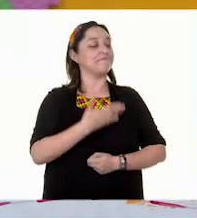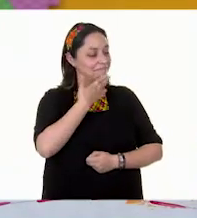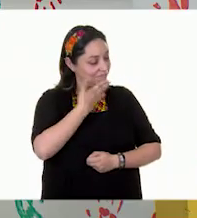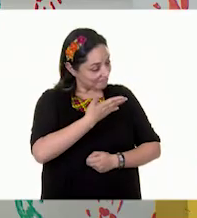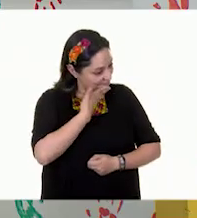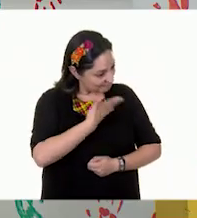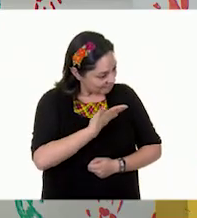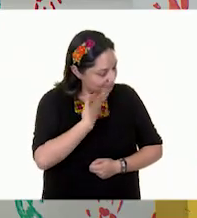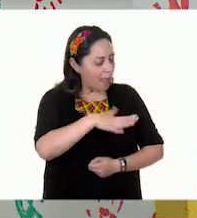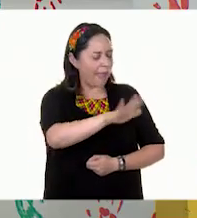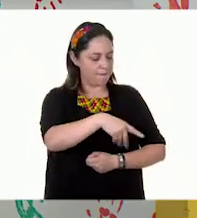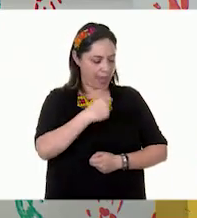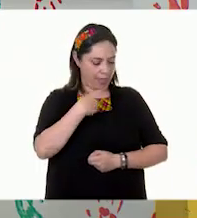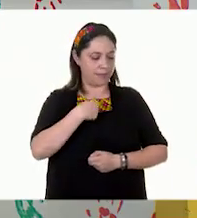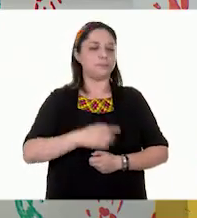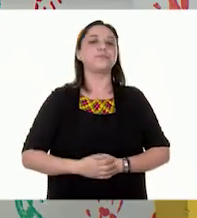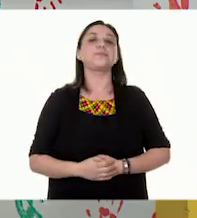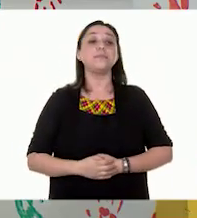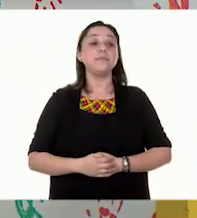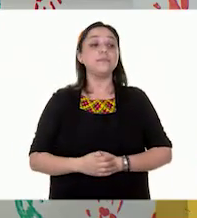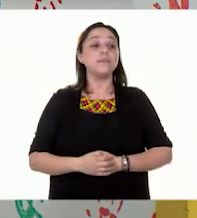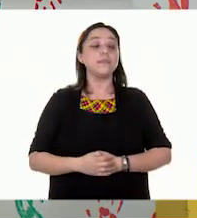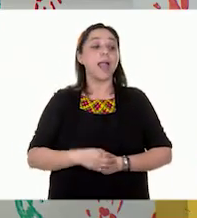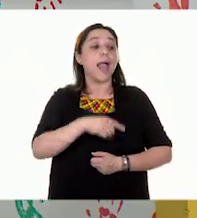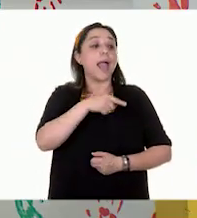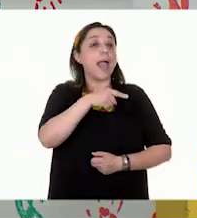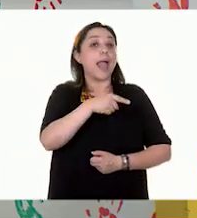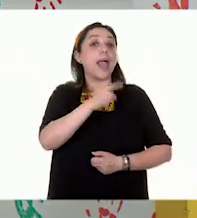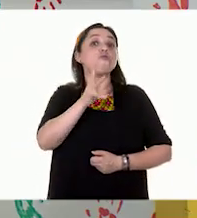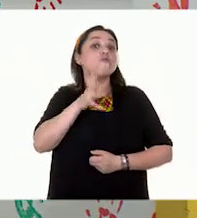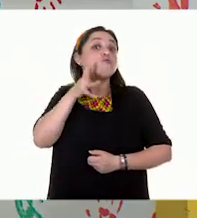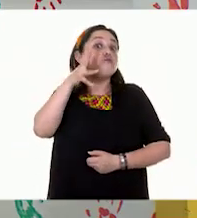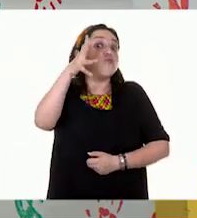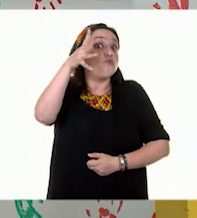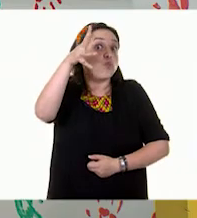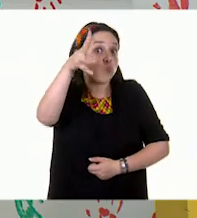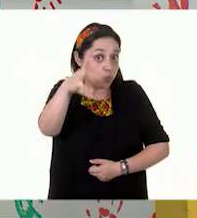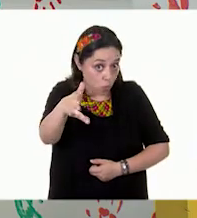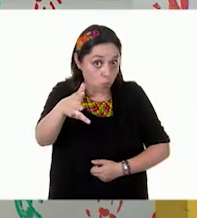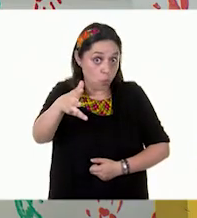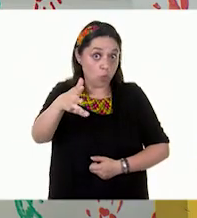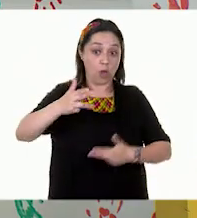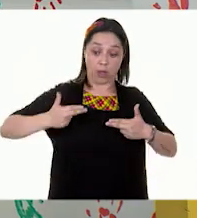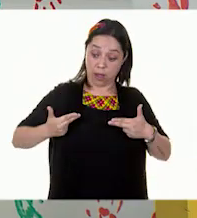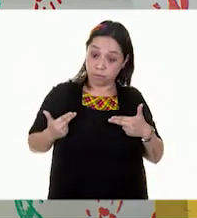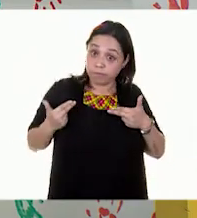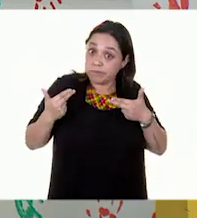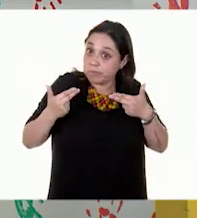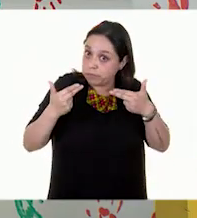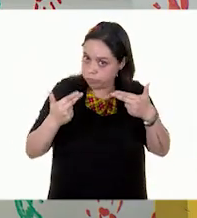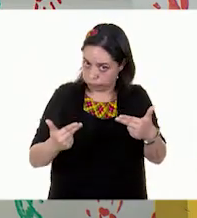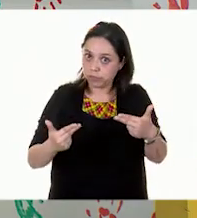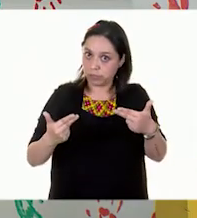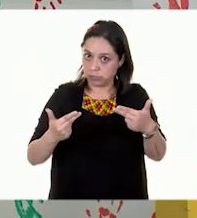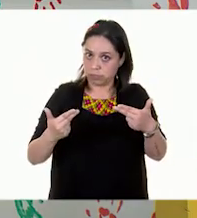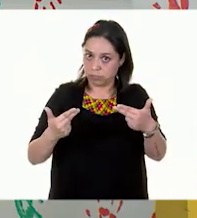Podríamos decir que el legado que dejamos a las generaciones más jóvenes, como la tuya, Gloria,